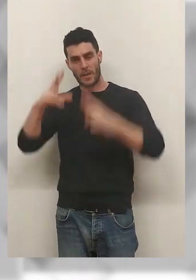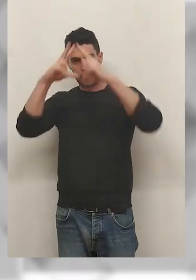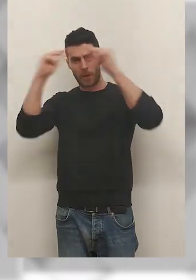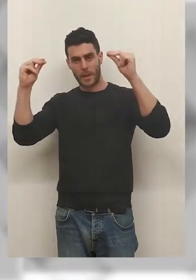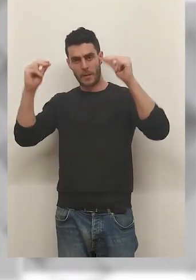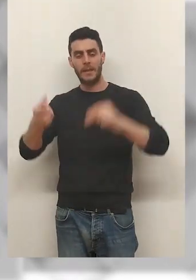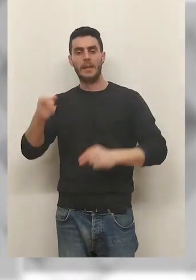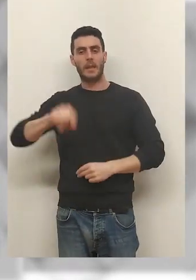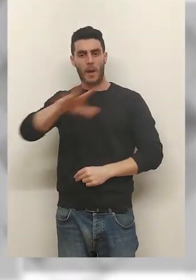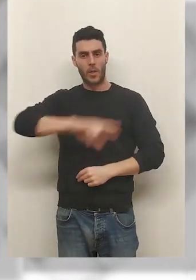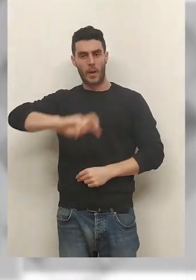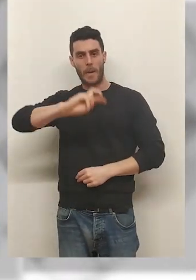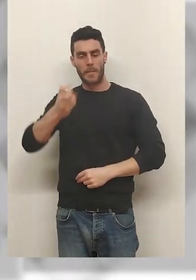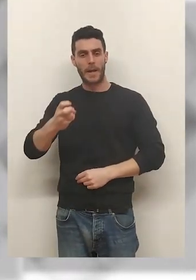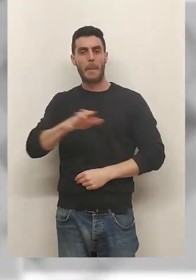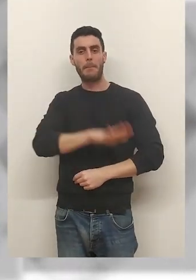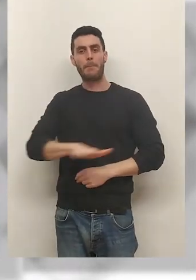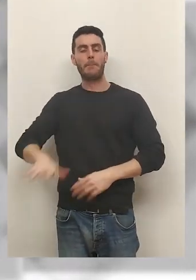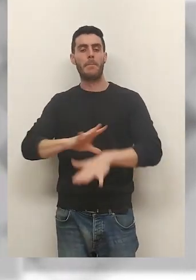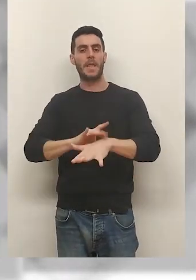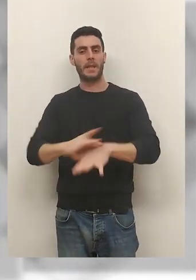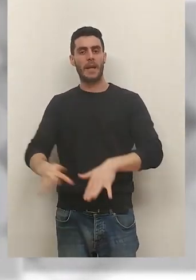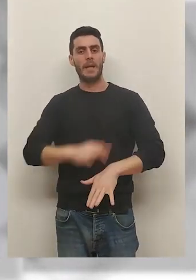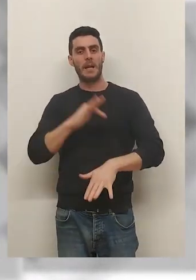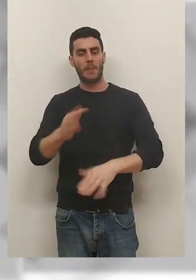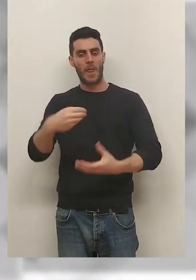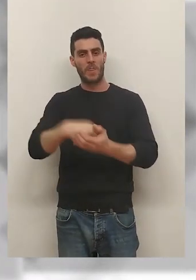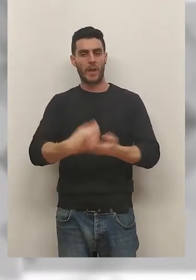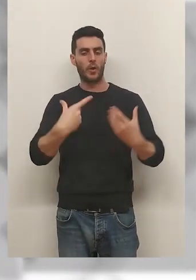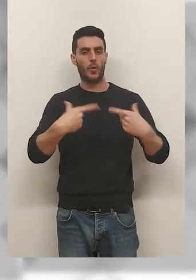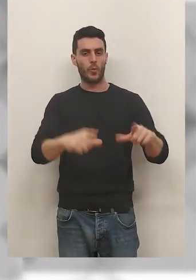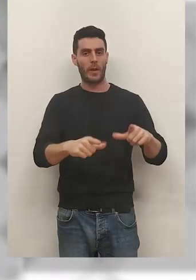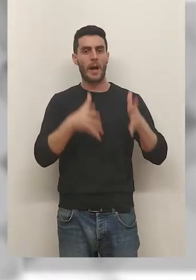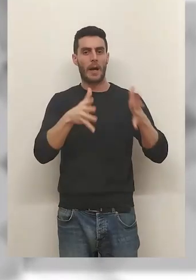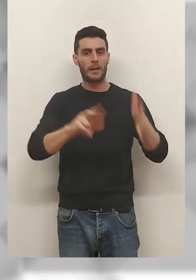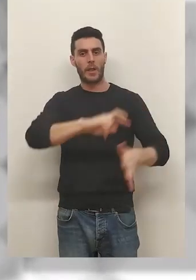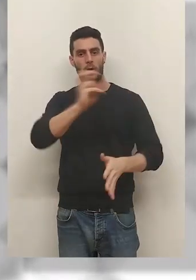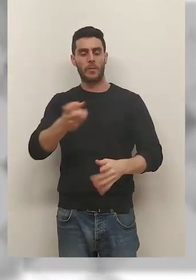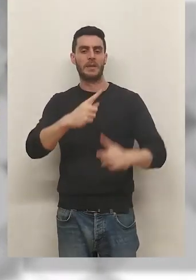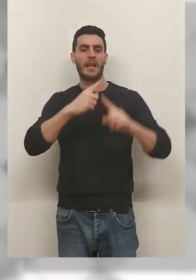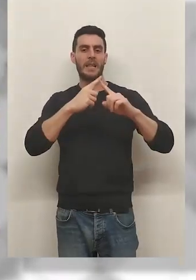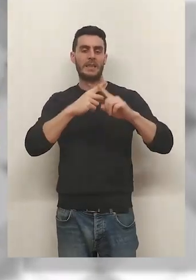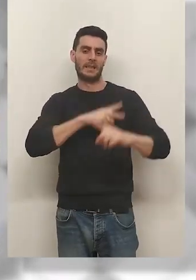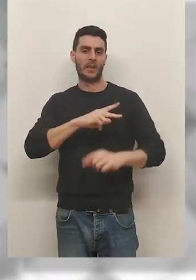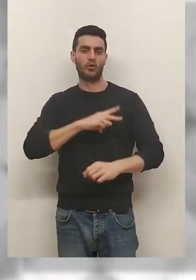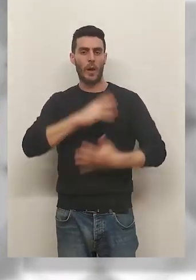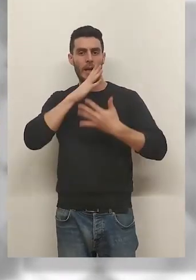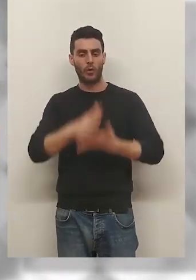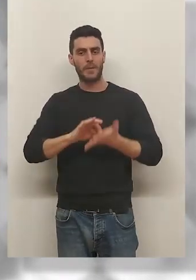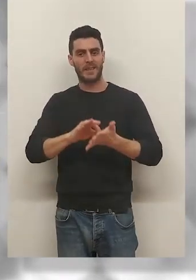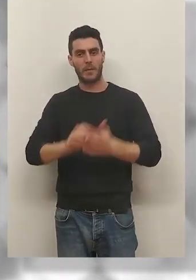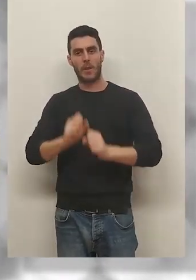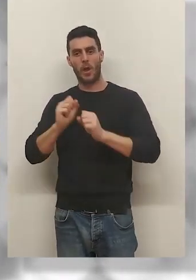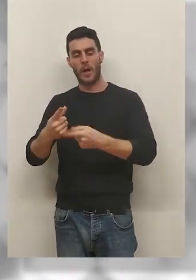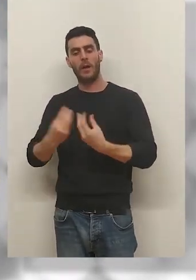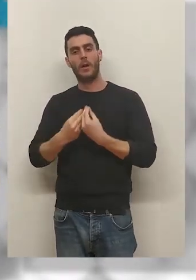enfermería y varias zonas de pediatría, a lo que se suma la integración de la Unidad de Atención a la Diversidad Sexual, que actualmente presta